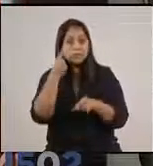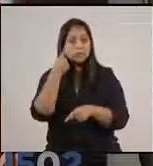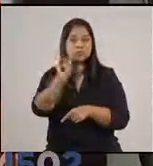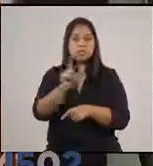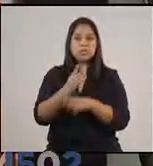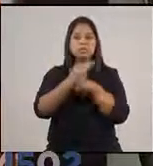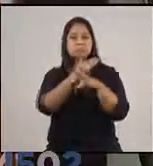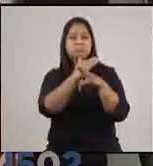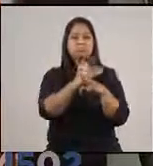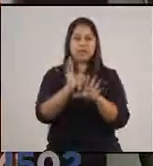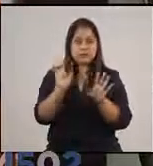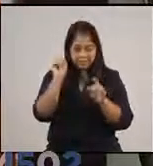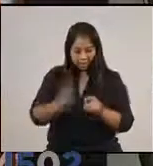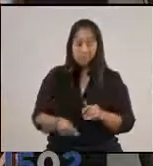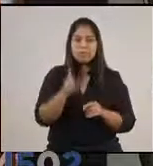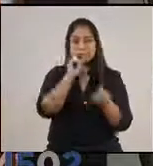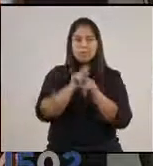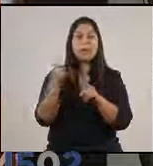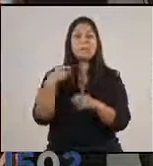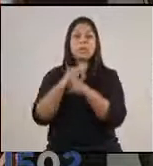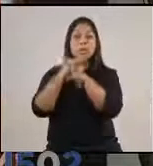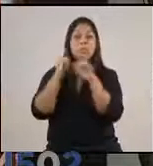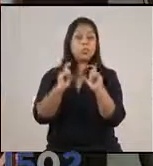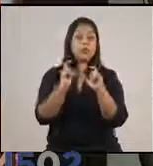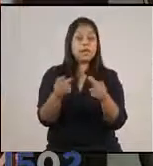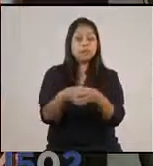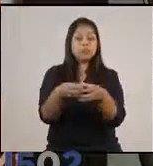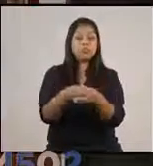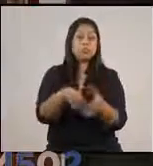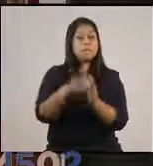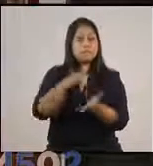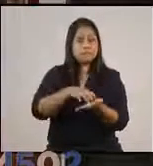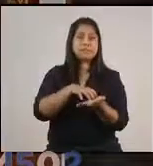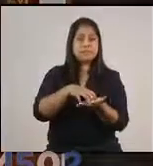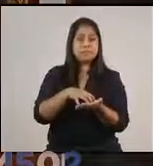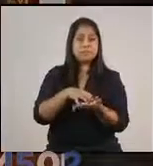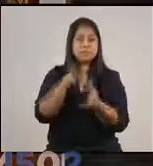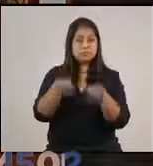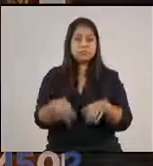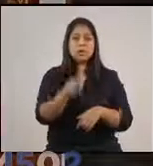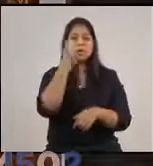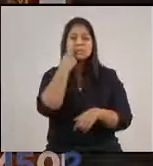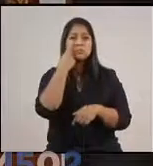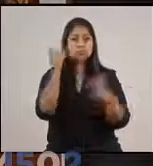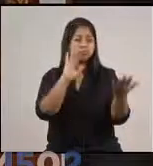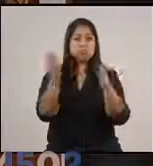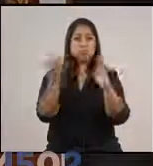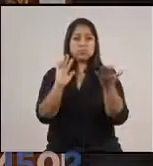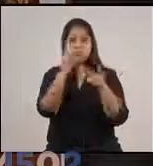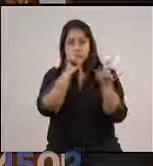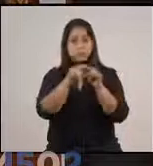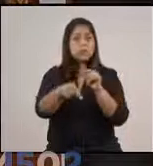a nuestro alcance para proteger a los grupos más vulnerables de la población. Ya que si esto lo comparamos con otros grupos,